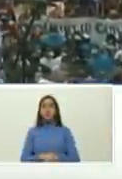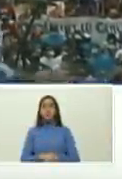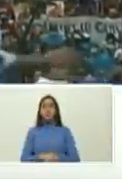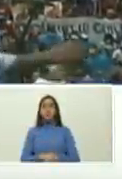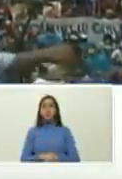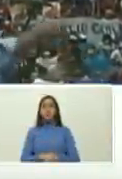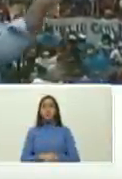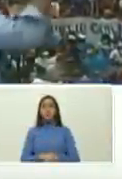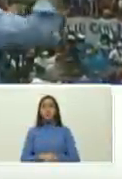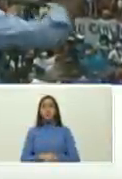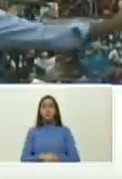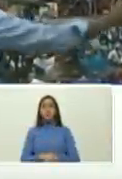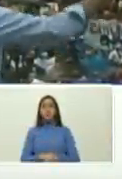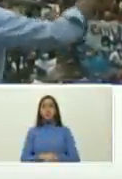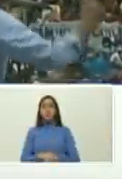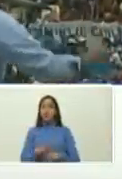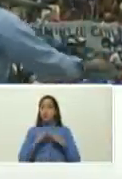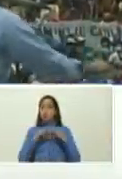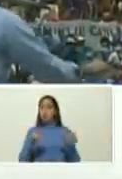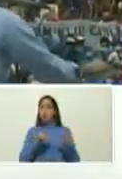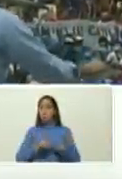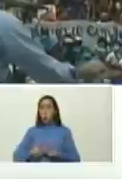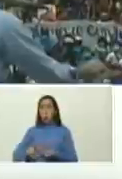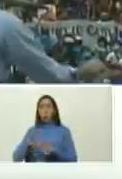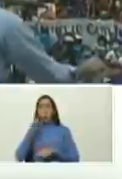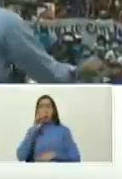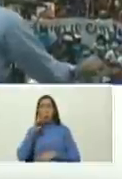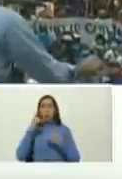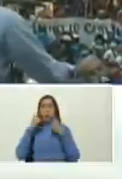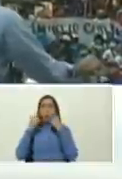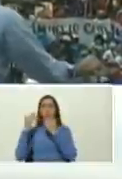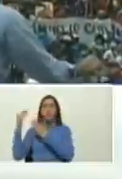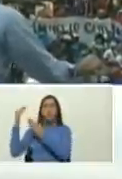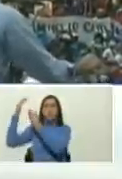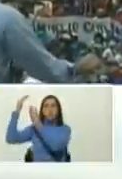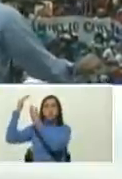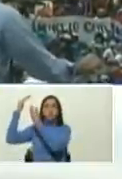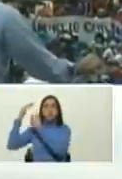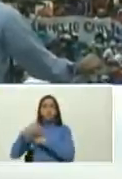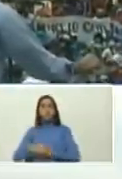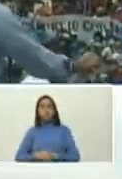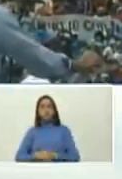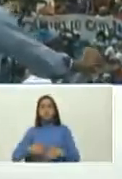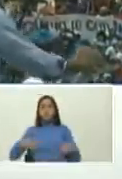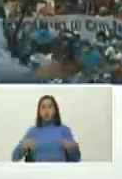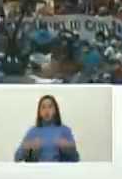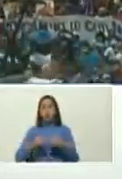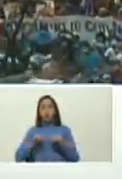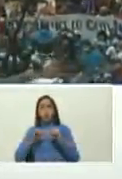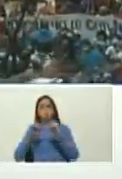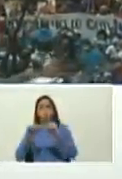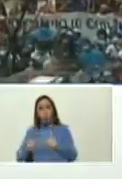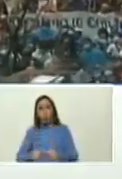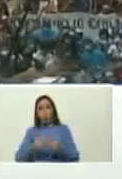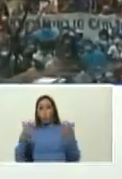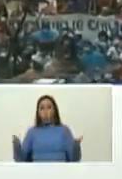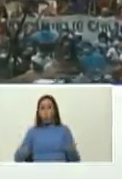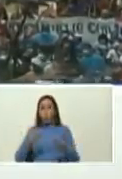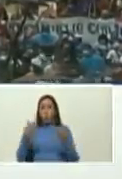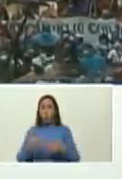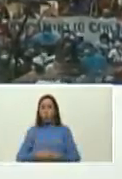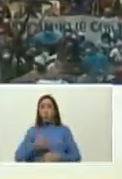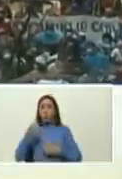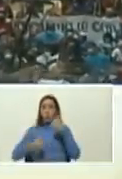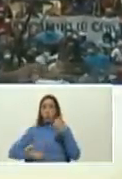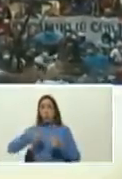de punta a punta estamos viendo ahí vemos candidatos de avanzada progresista candidatos del